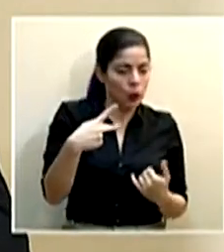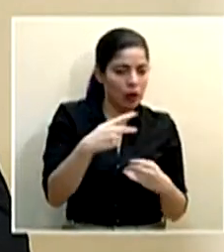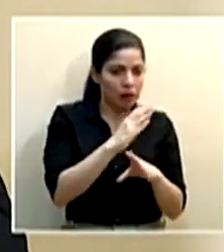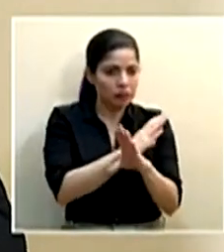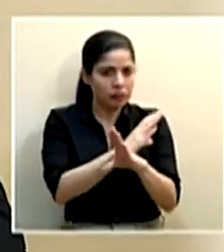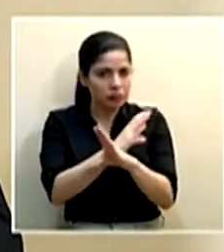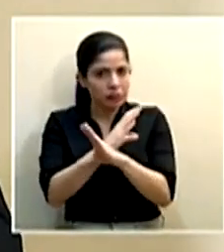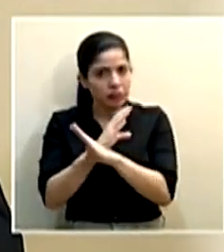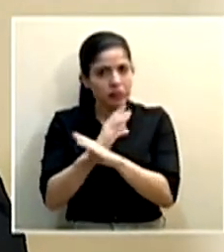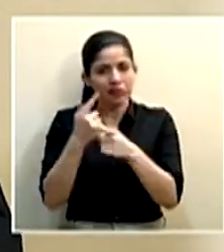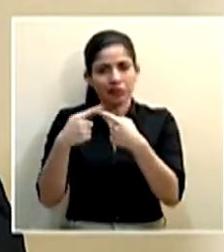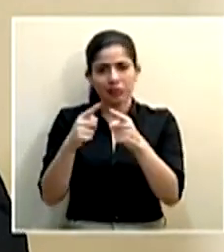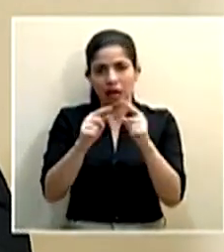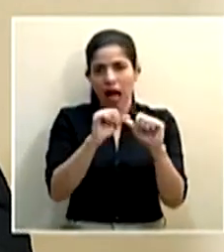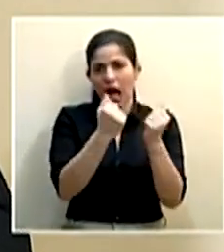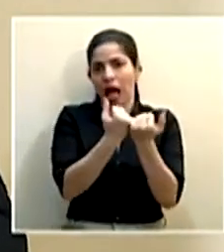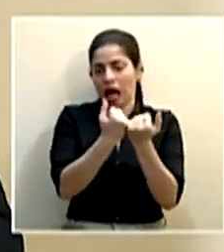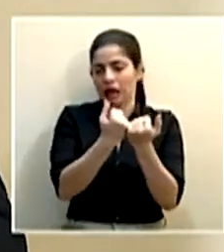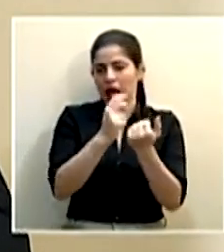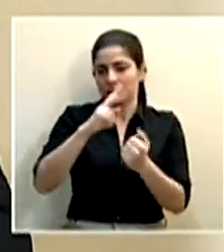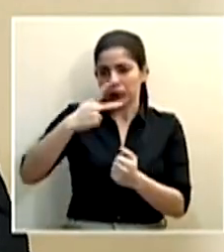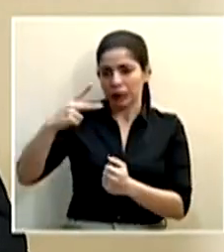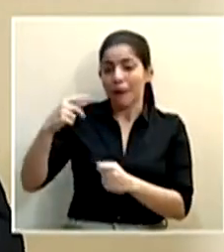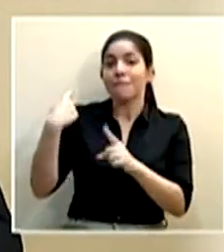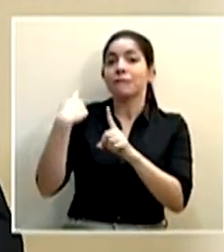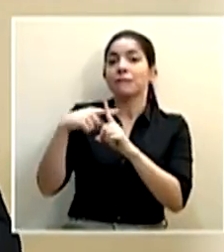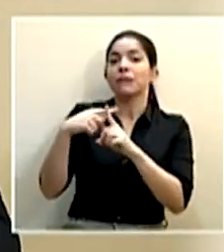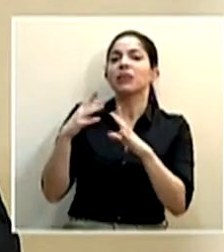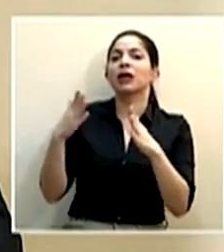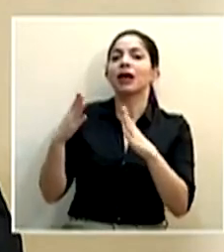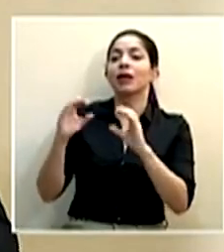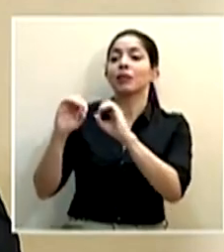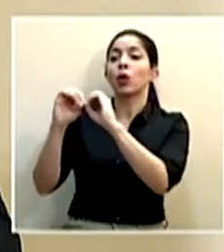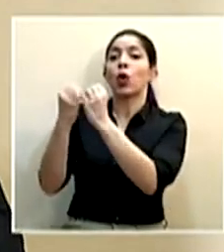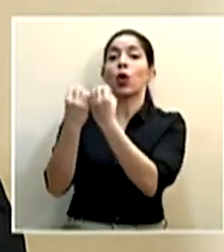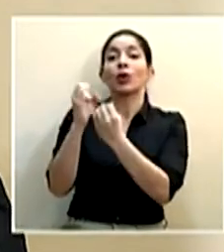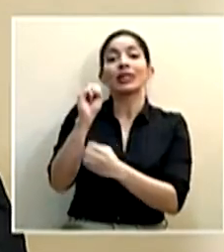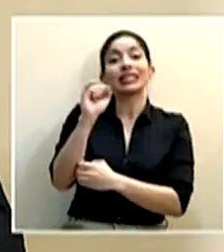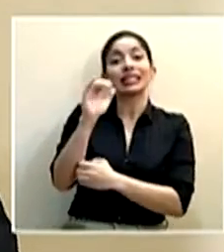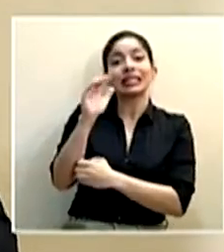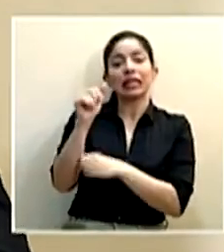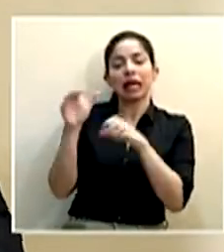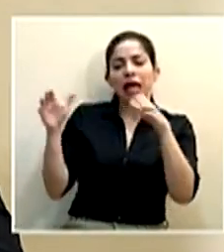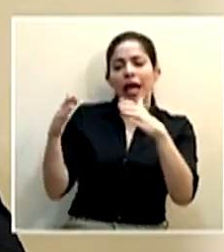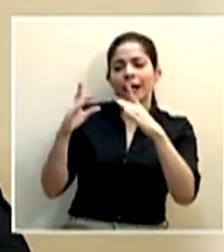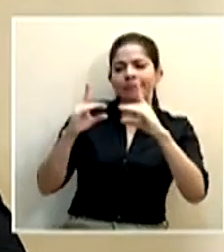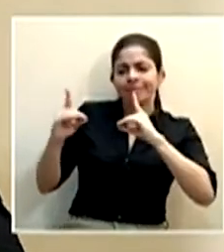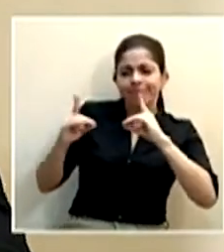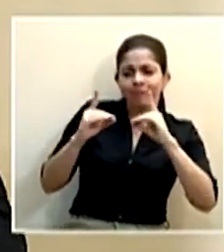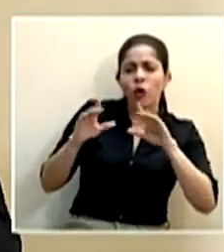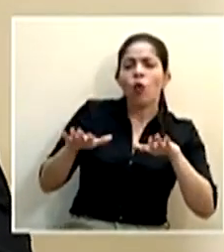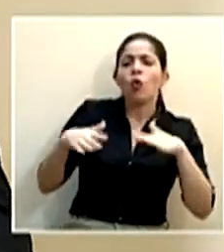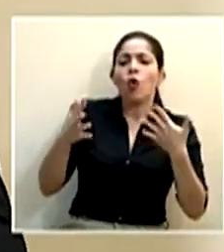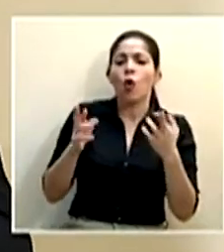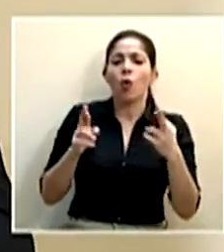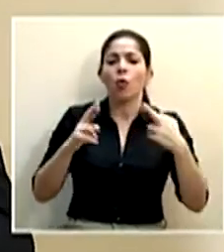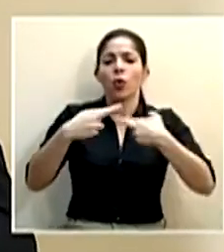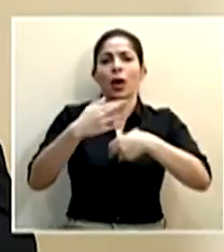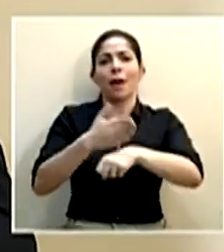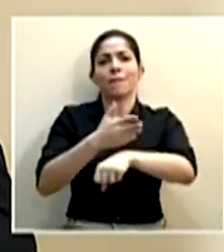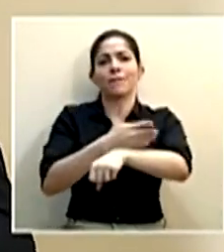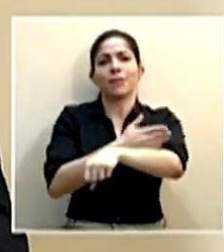en los distintos campos y también dialogando en el marco de los órganos del SICA para mejorar regionalmente las